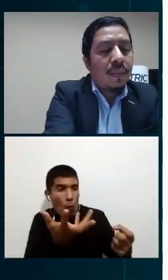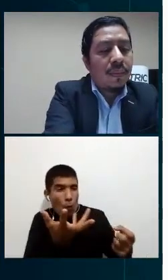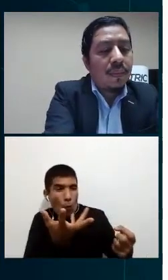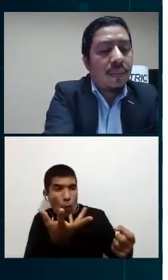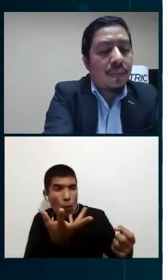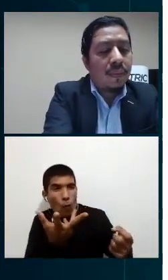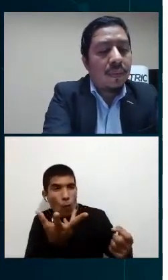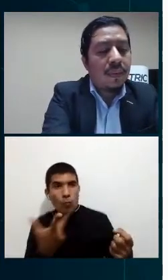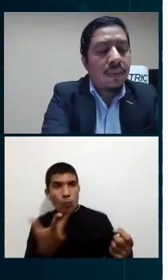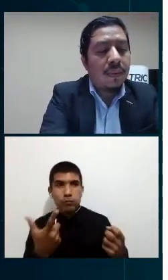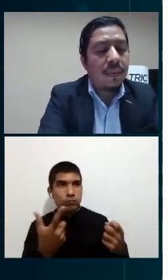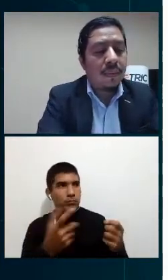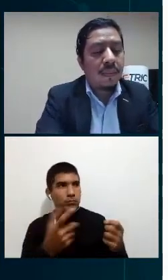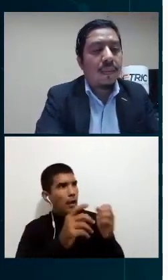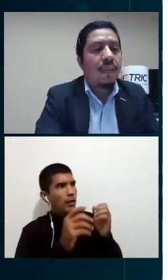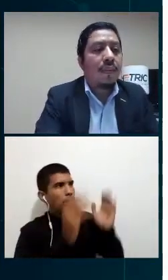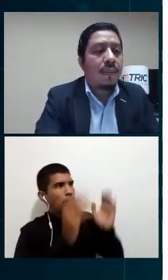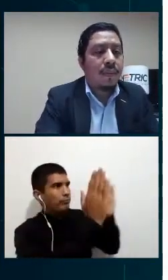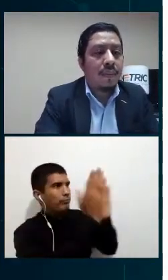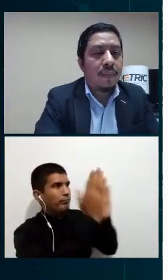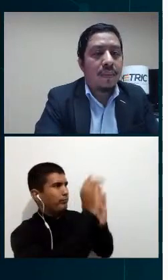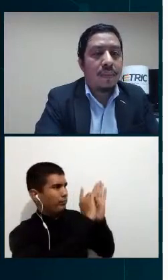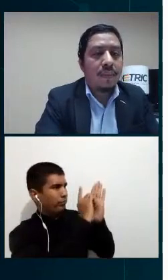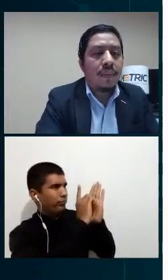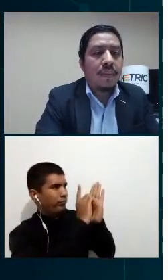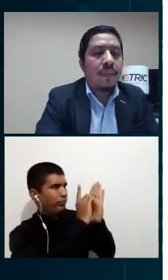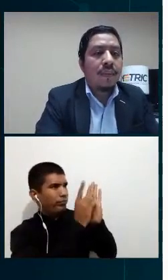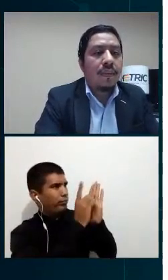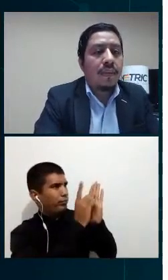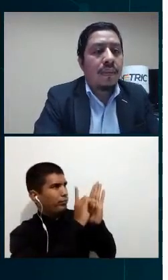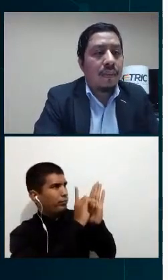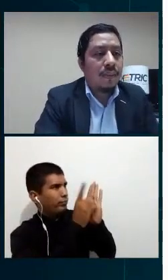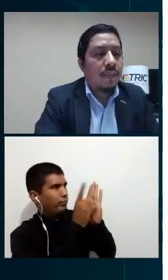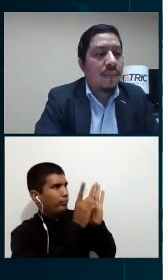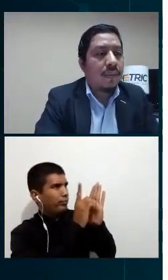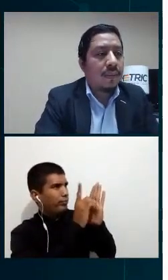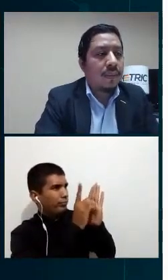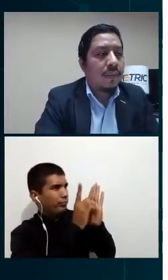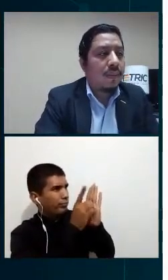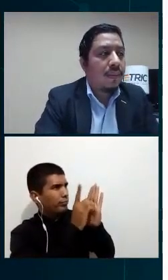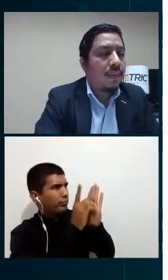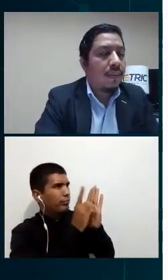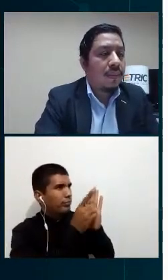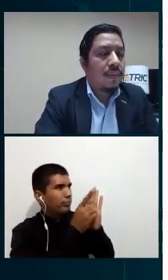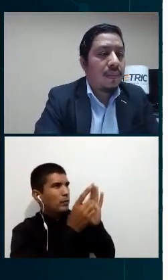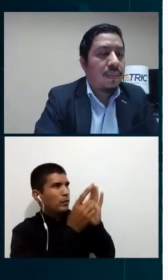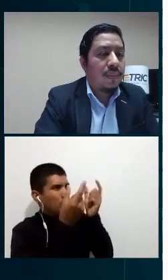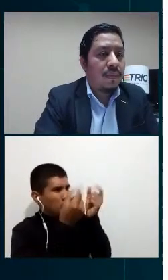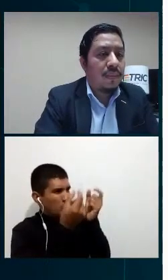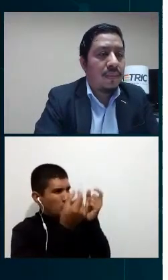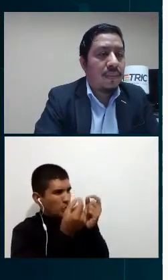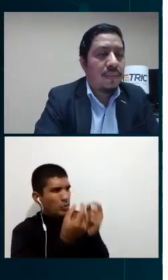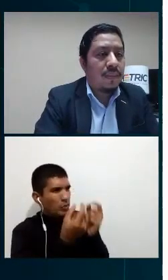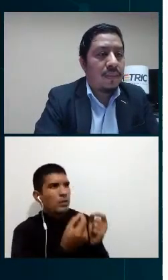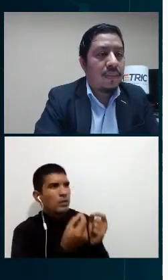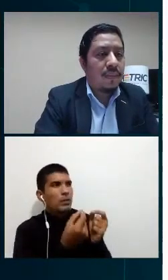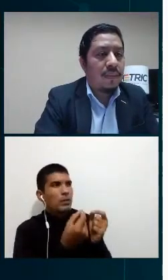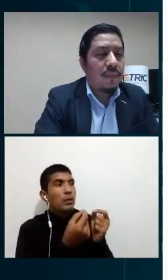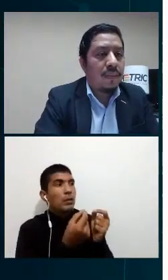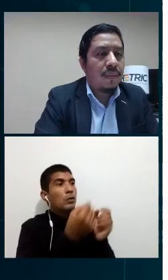inteligentes plataformas de comunicaciones y servidores informáticos que mediante el almacenamiento